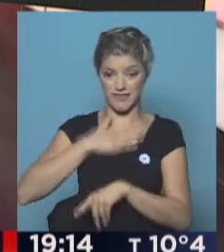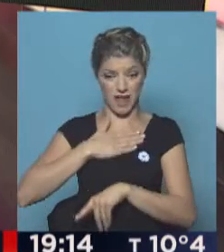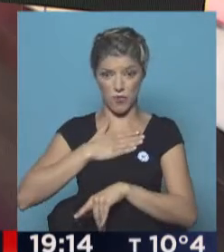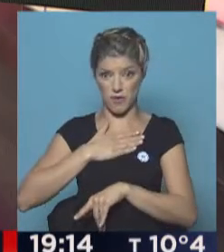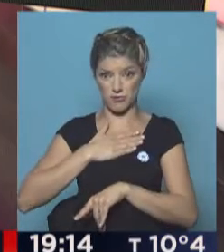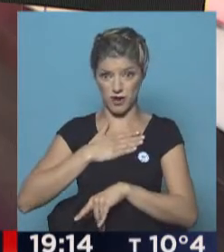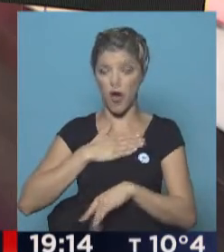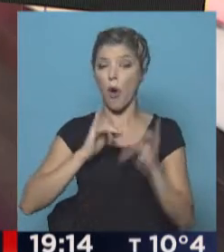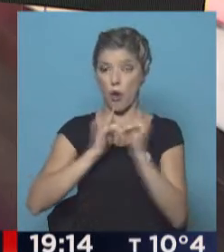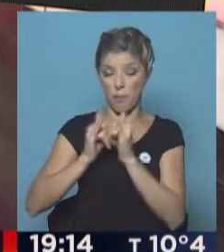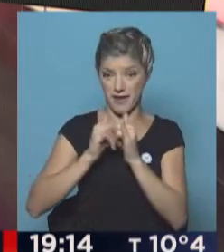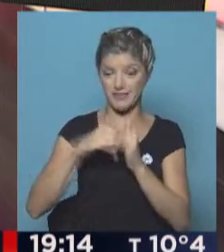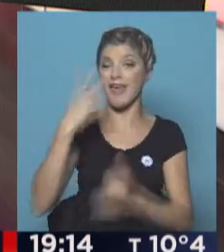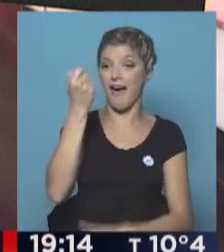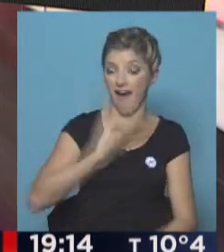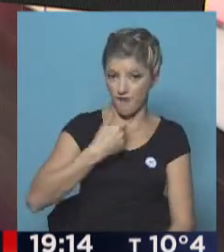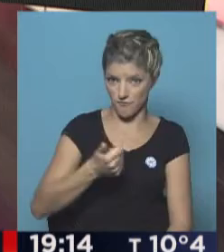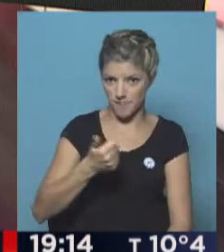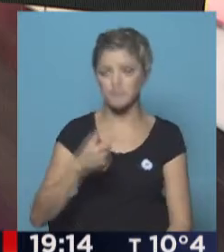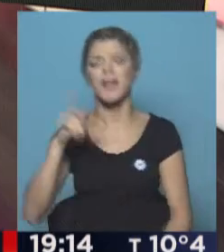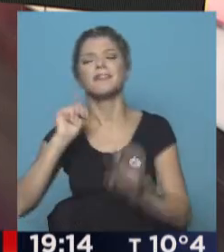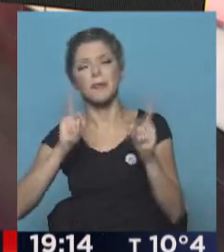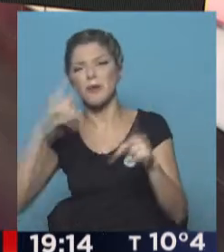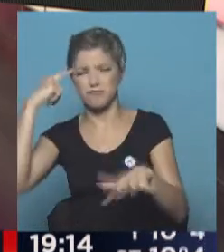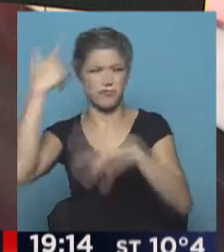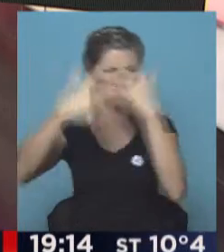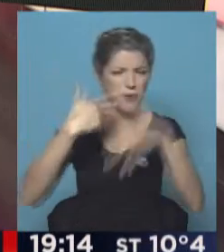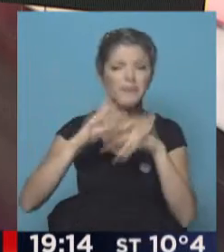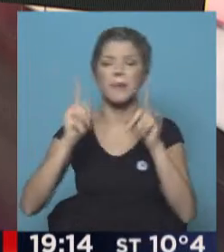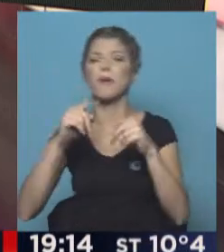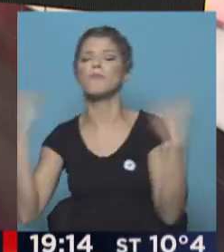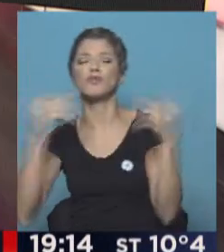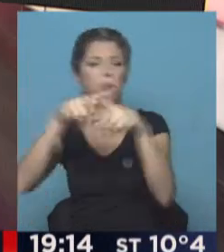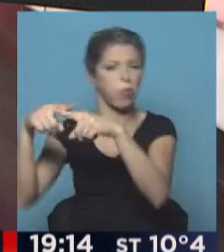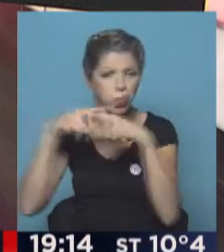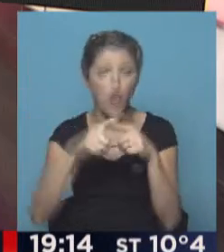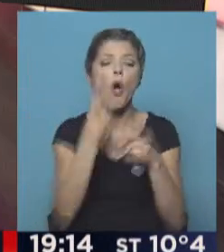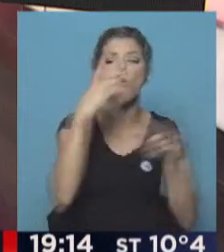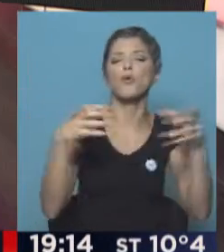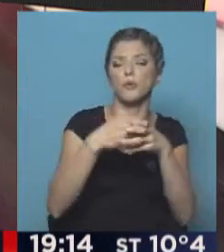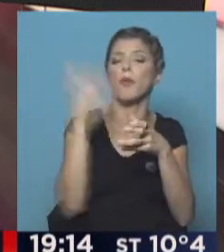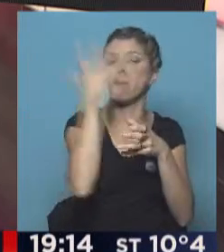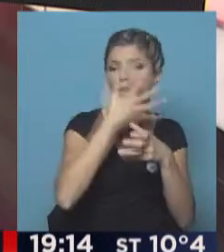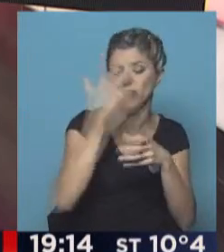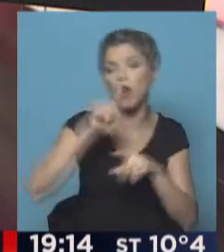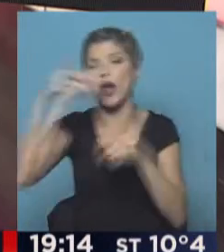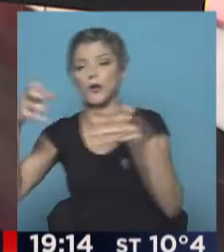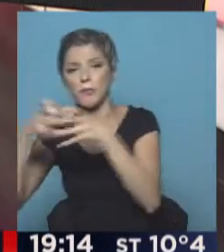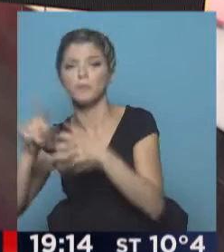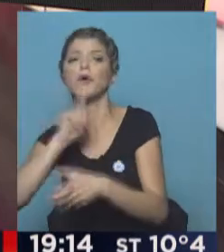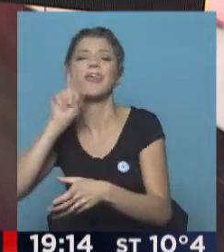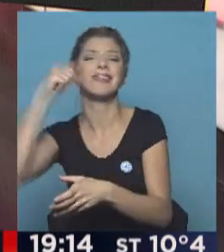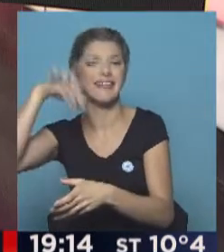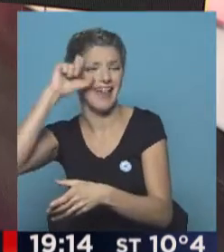en situación de acefalía absoluta. Disputa de poder por la presidencia. De un lado los moyanistas, del otro lado los tinelistas.